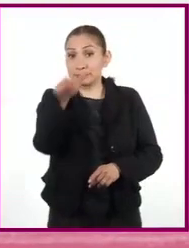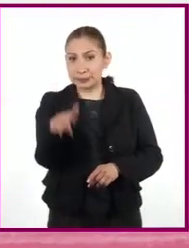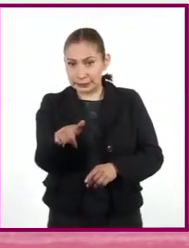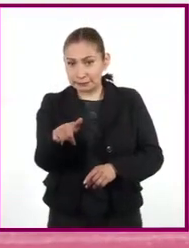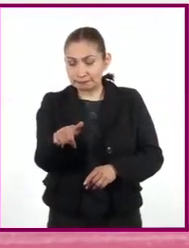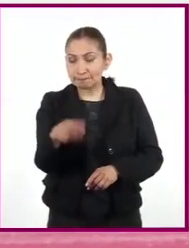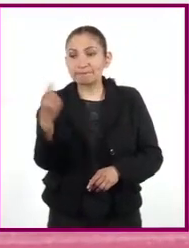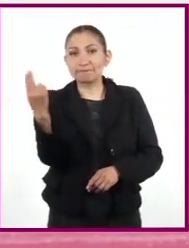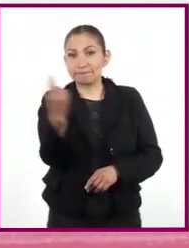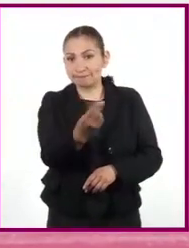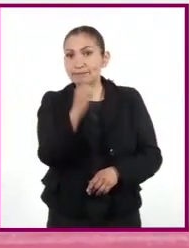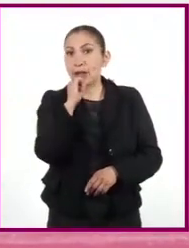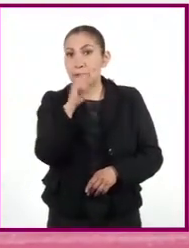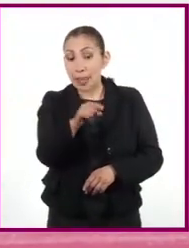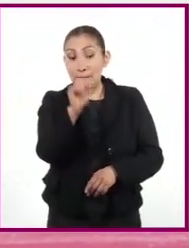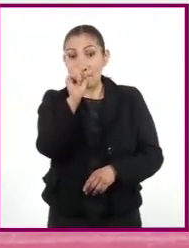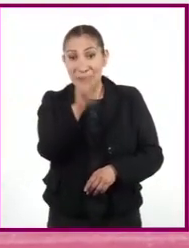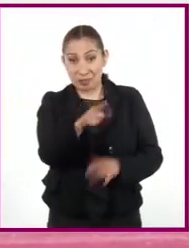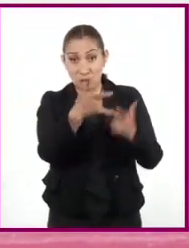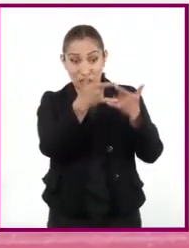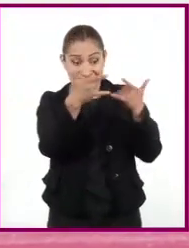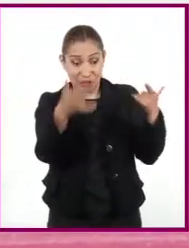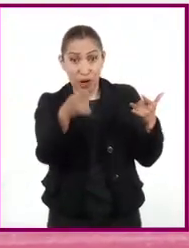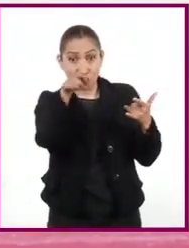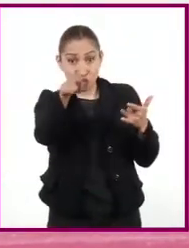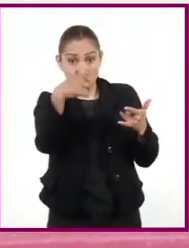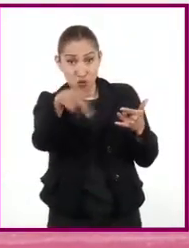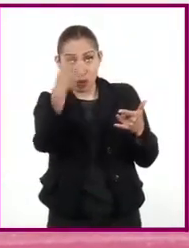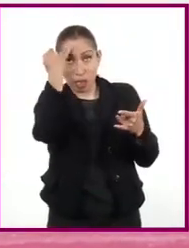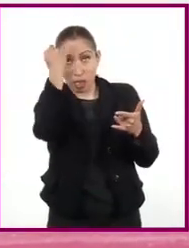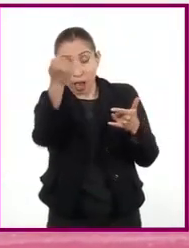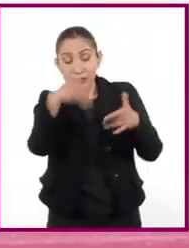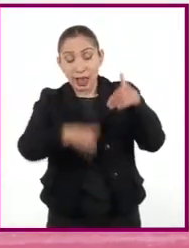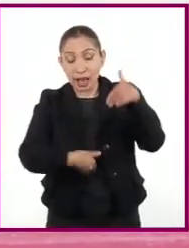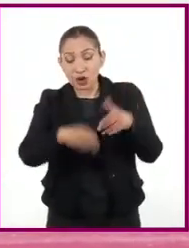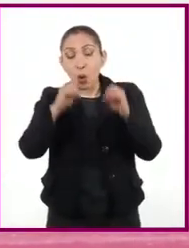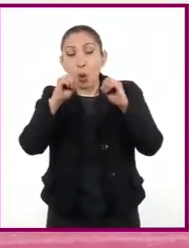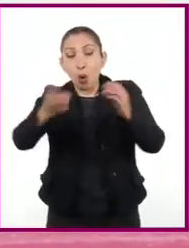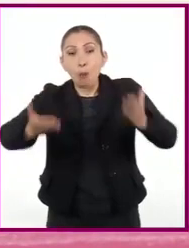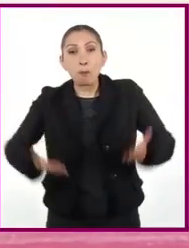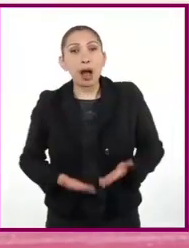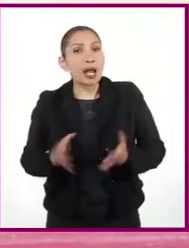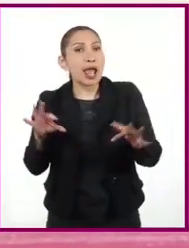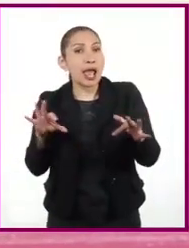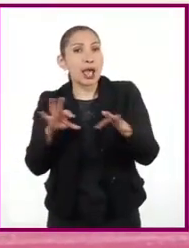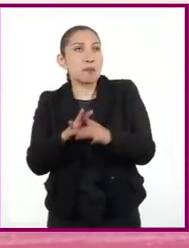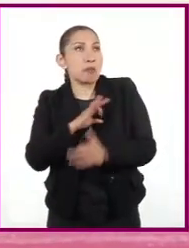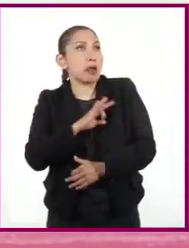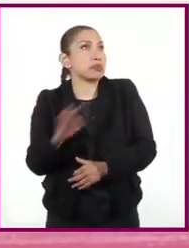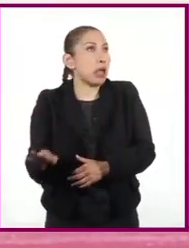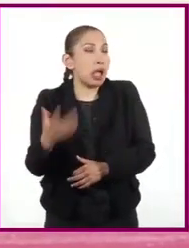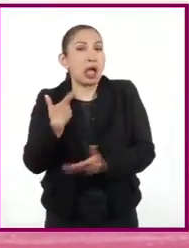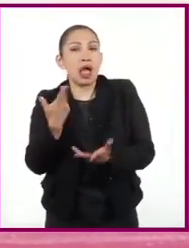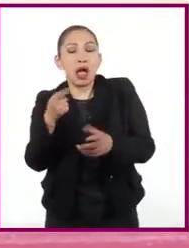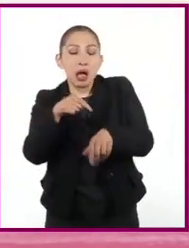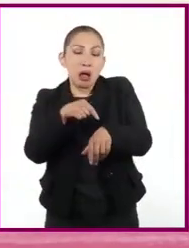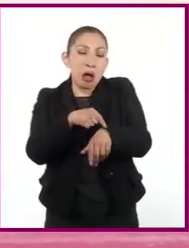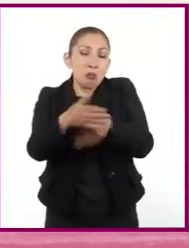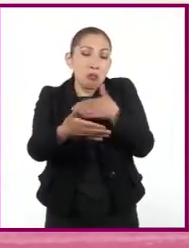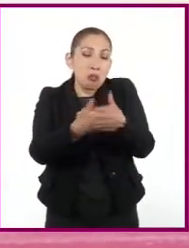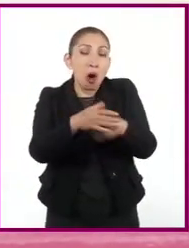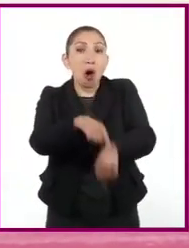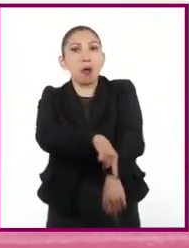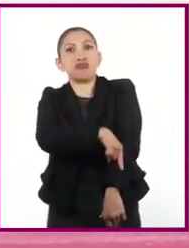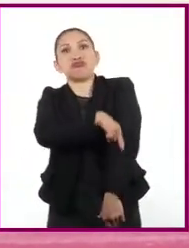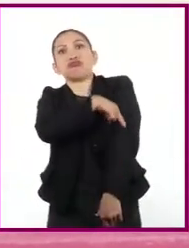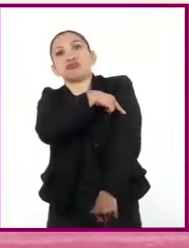Después, necesitan convertir esa historia en una obra de teatro o danza, la cual puede ser de corta o larga